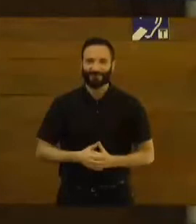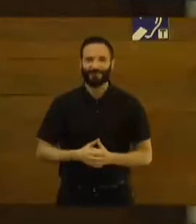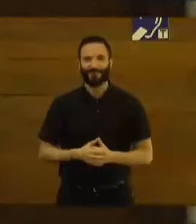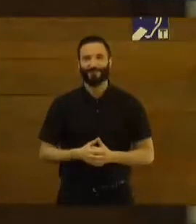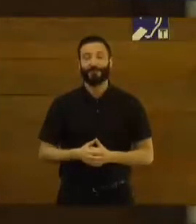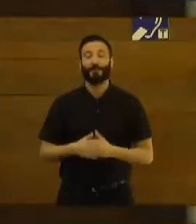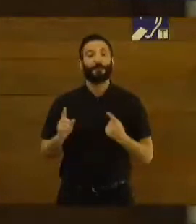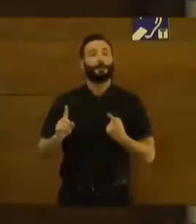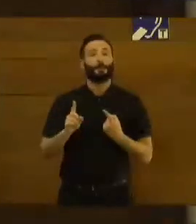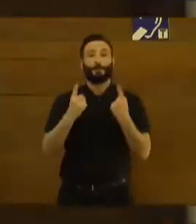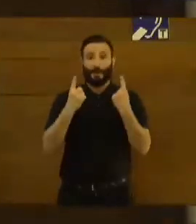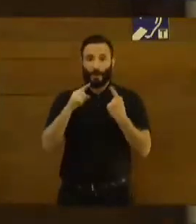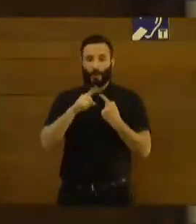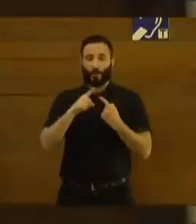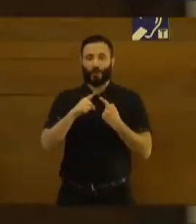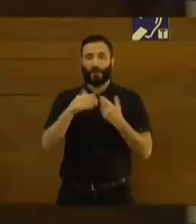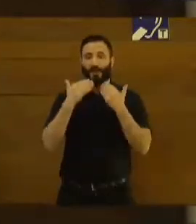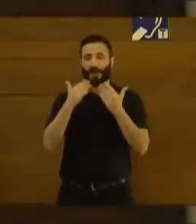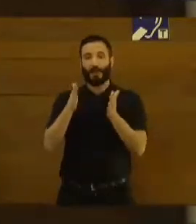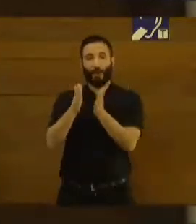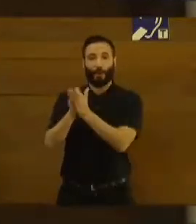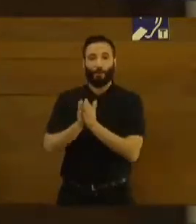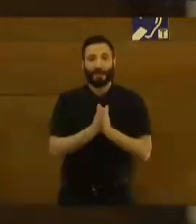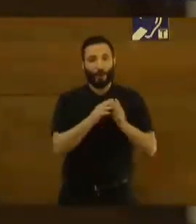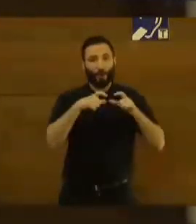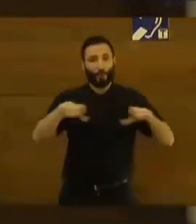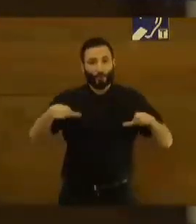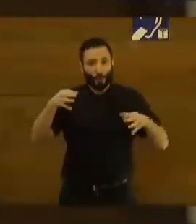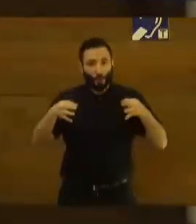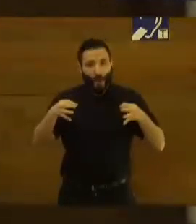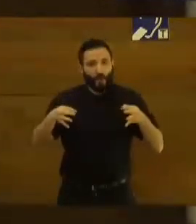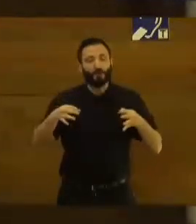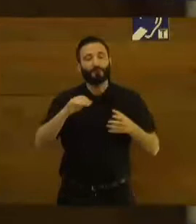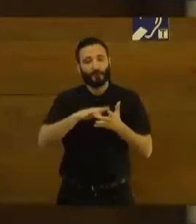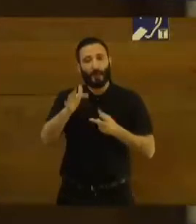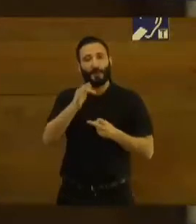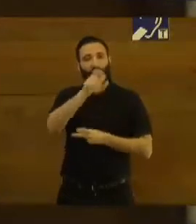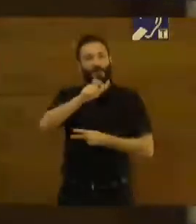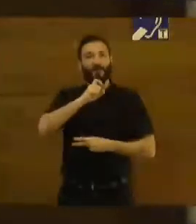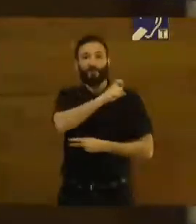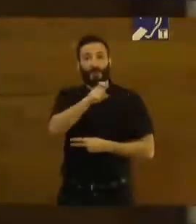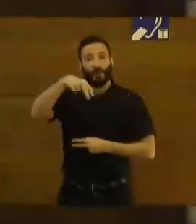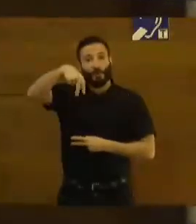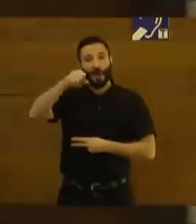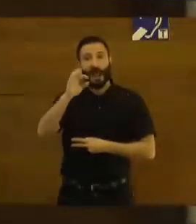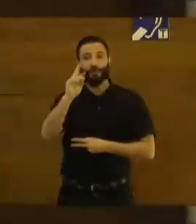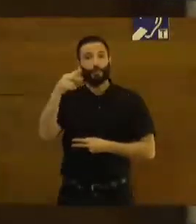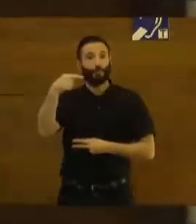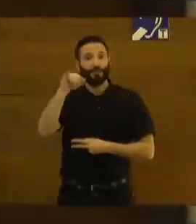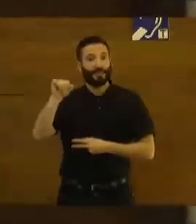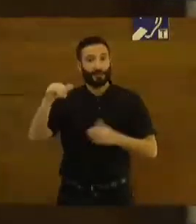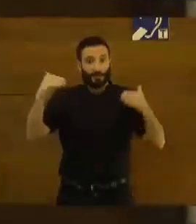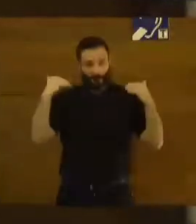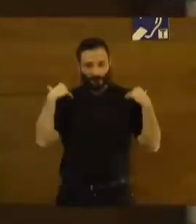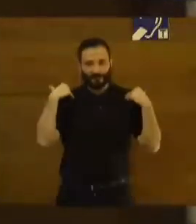En primer lugar, gracias a mis compañeros del jurado y a los responsables de la Fundación Naturgy por haber pensado